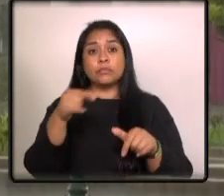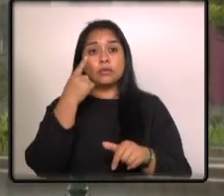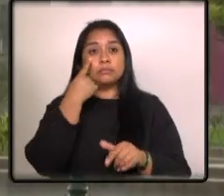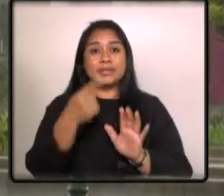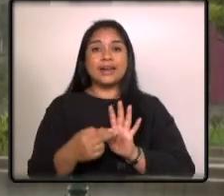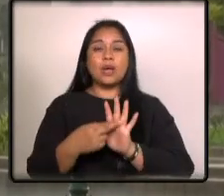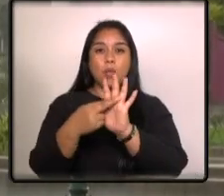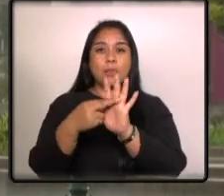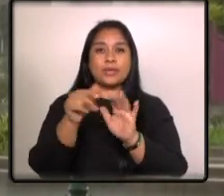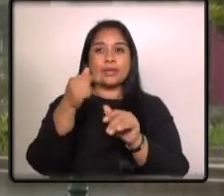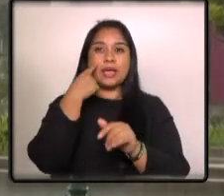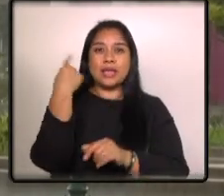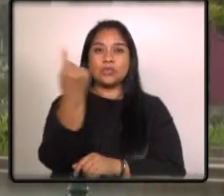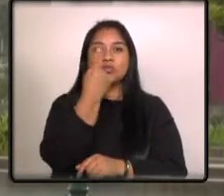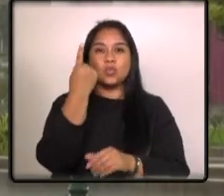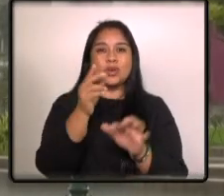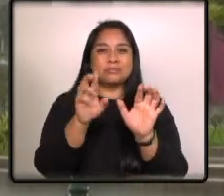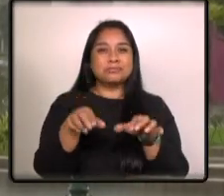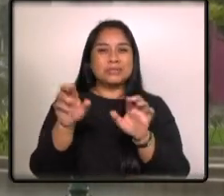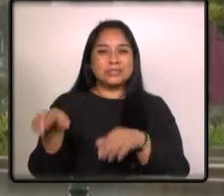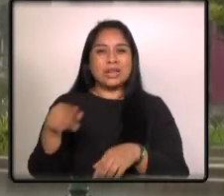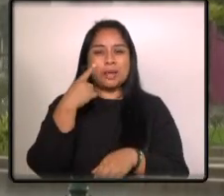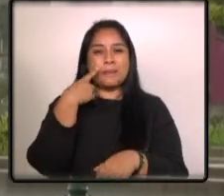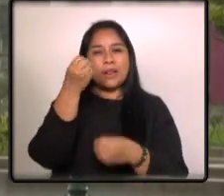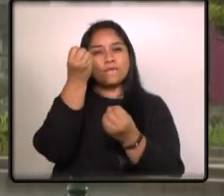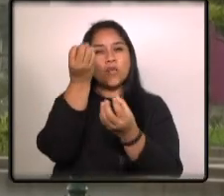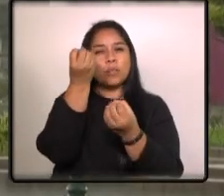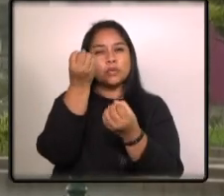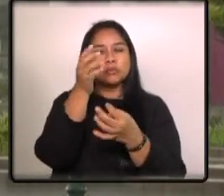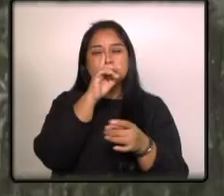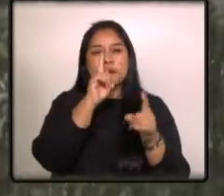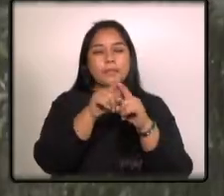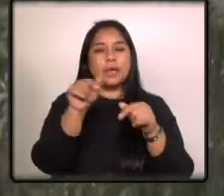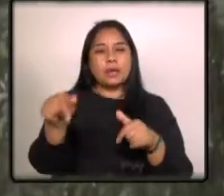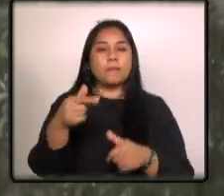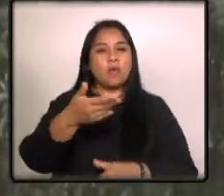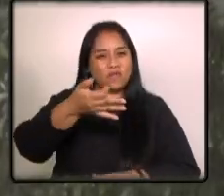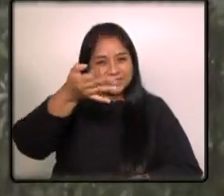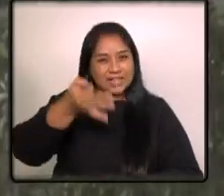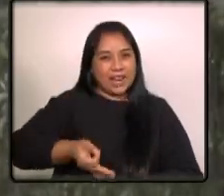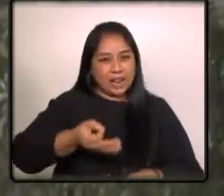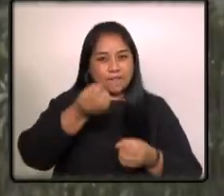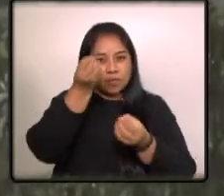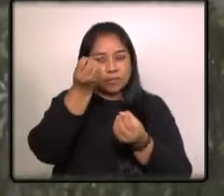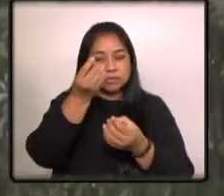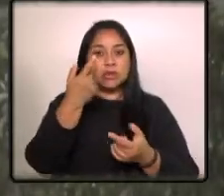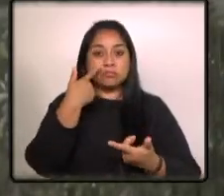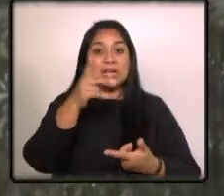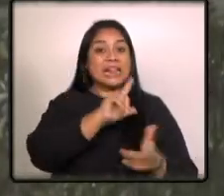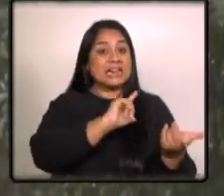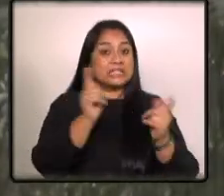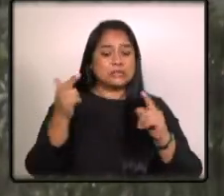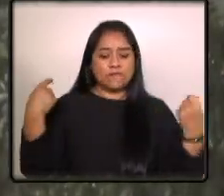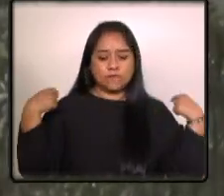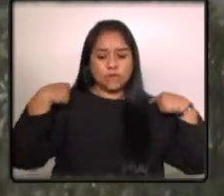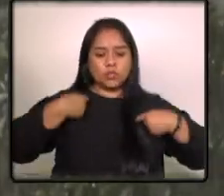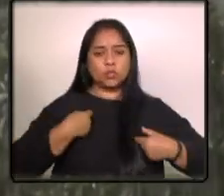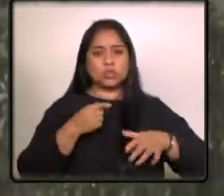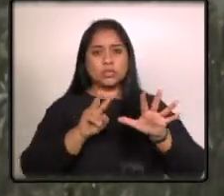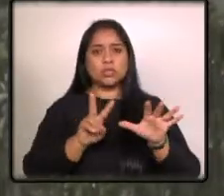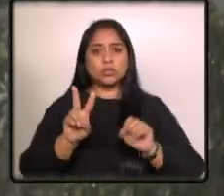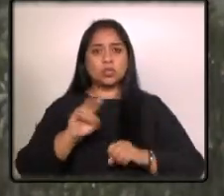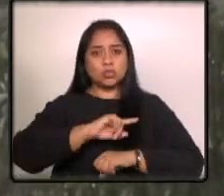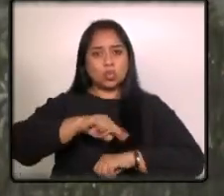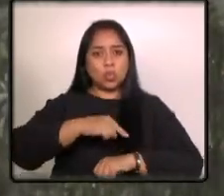recomienda a todas las personas mantenerse informados por las fuentes oficiales mantener lista su mochila de las 72 horas